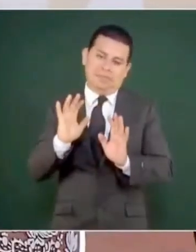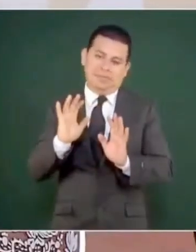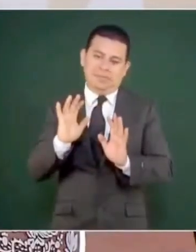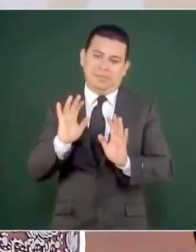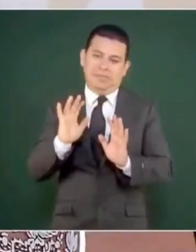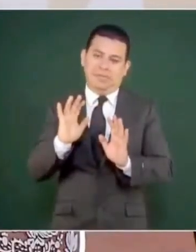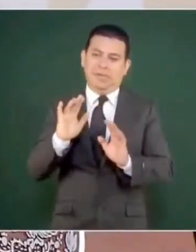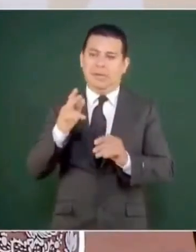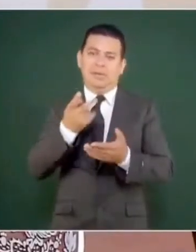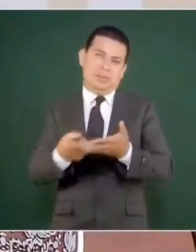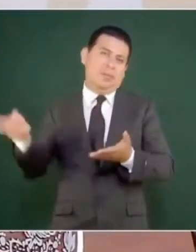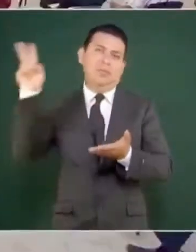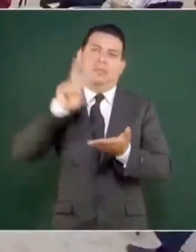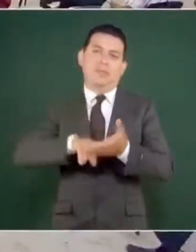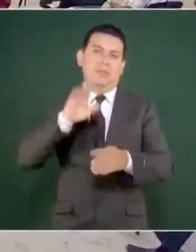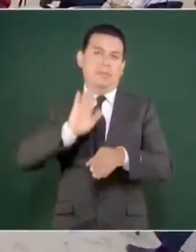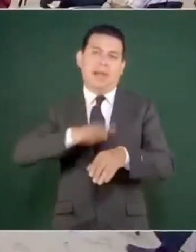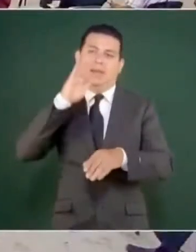va el doble.